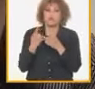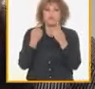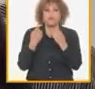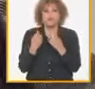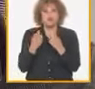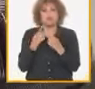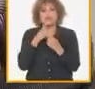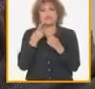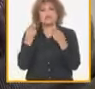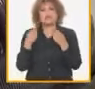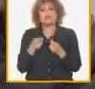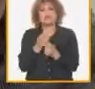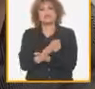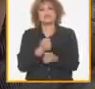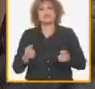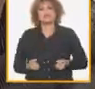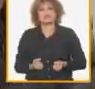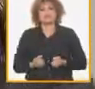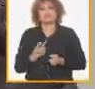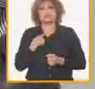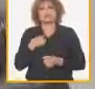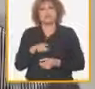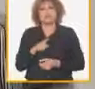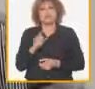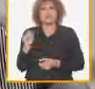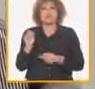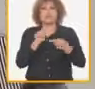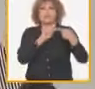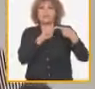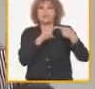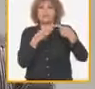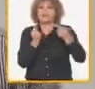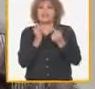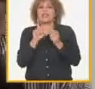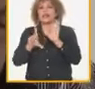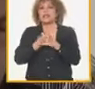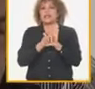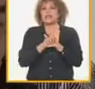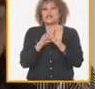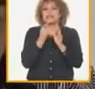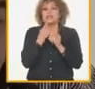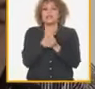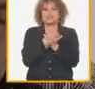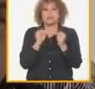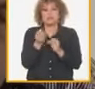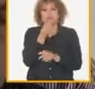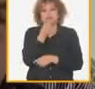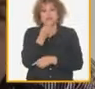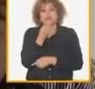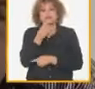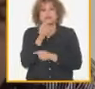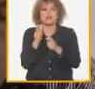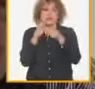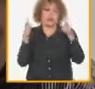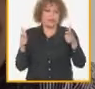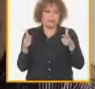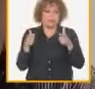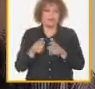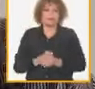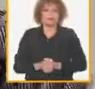los esfuerzos en estos temas y los estamos haciendo lo primero la ley de soberanía alimentaria es amplia y es muy importante y muy